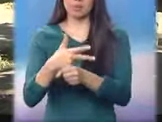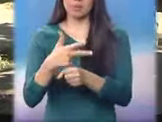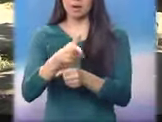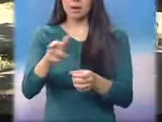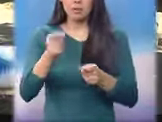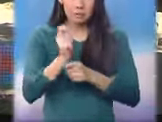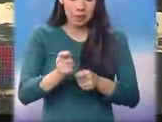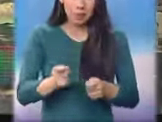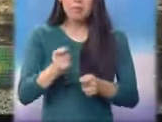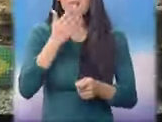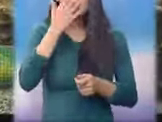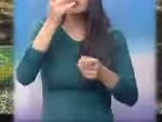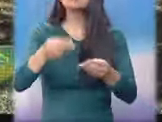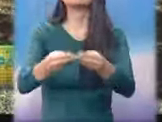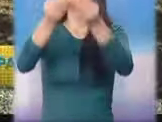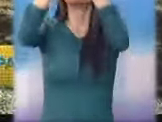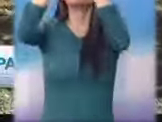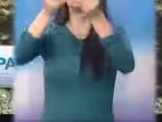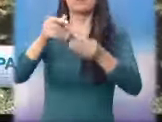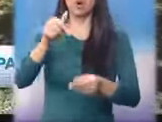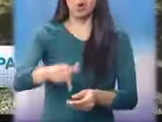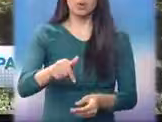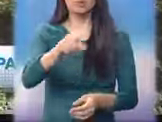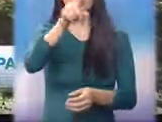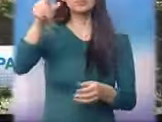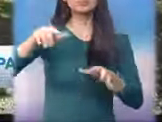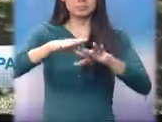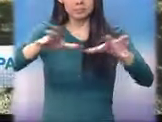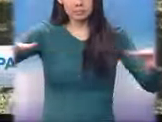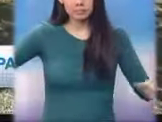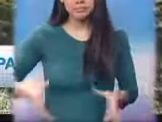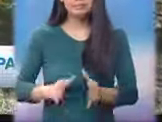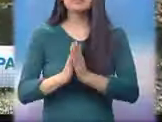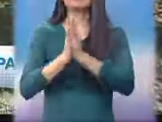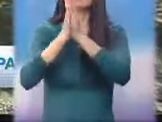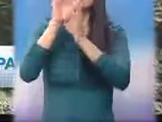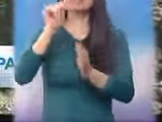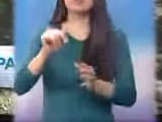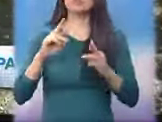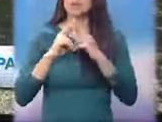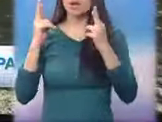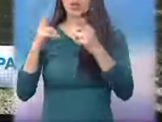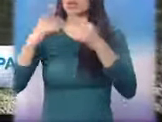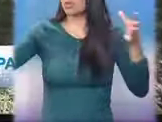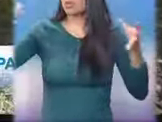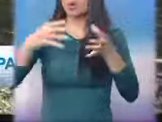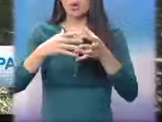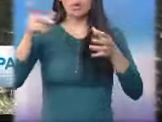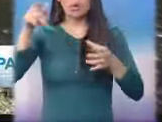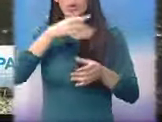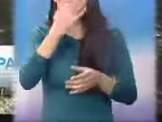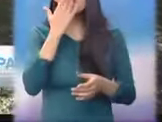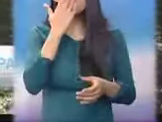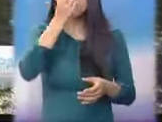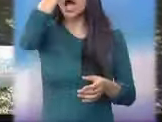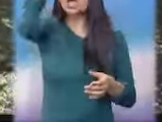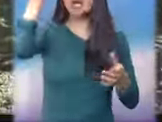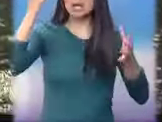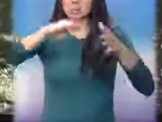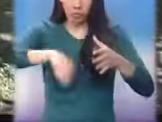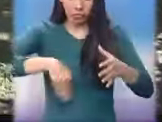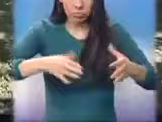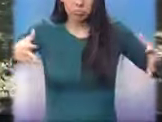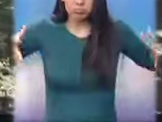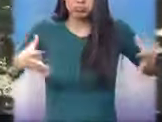Hoy en el calendario maya Xolquí es el Ajaubatz, un día que reúne a distintos sacerdotes mayas para celebrar ceremonias